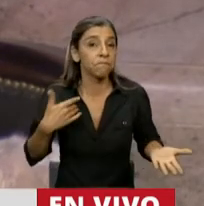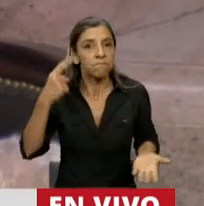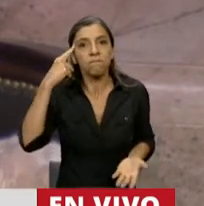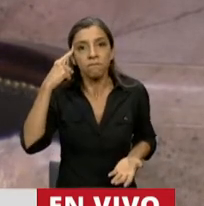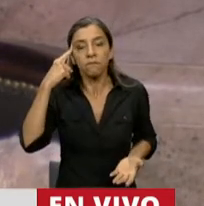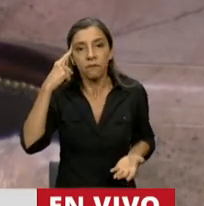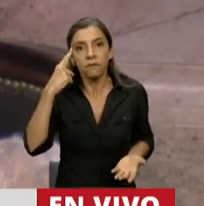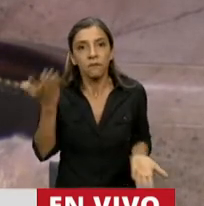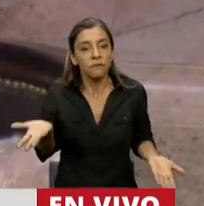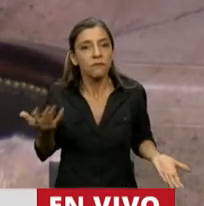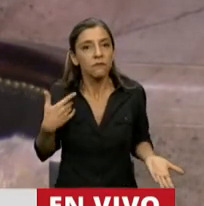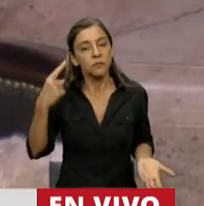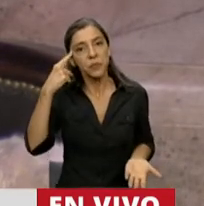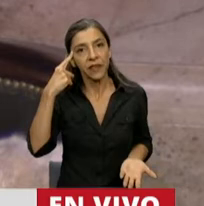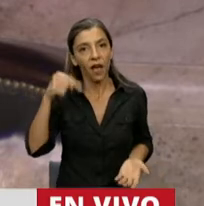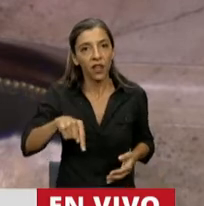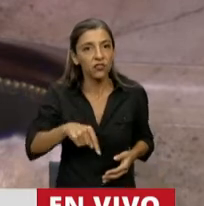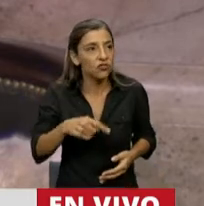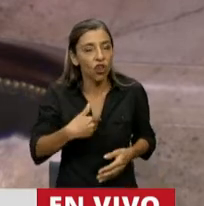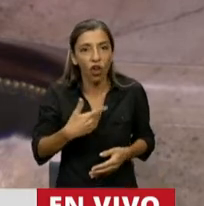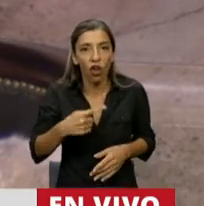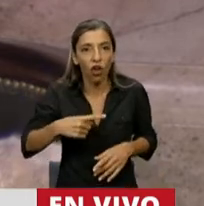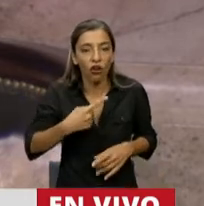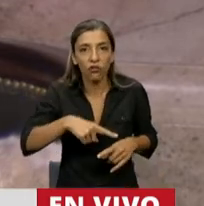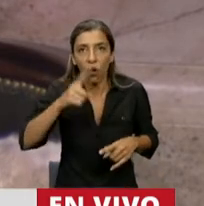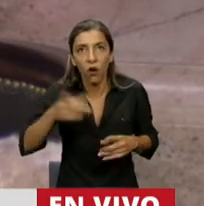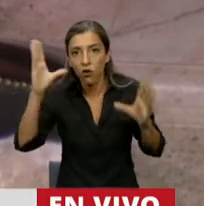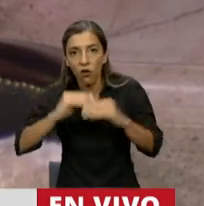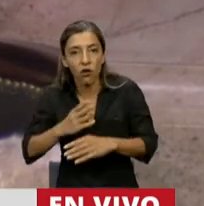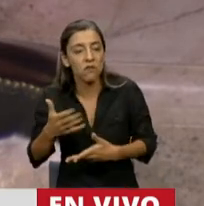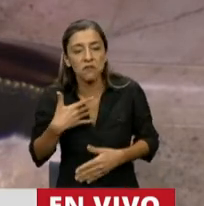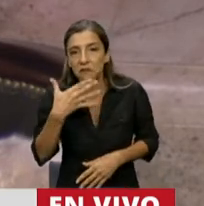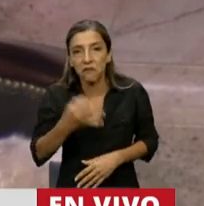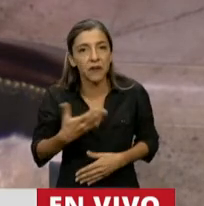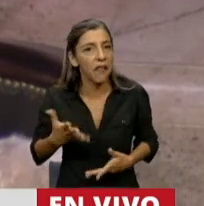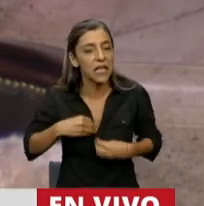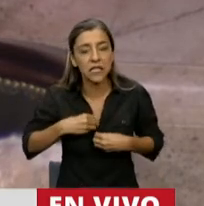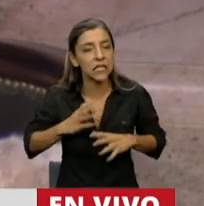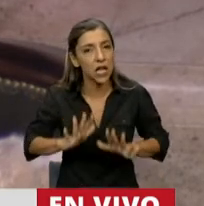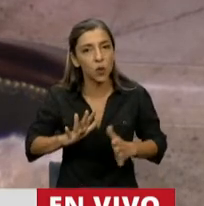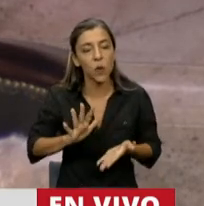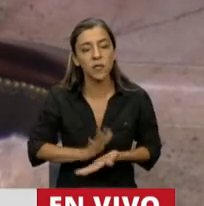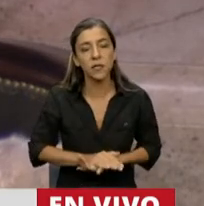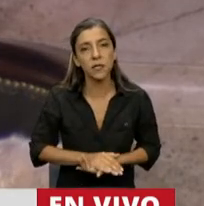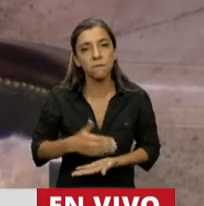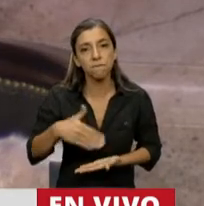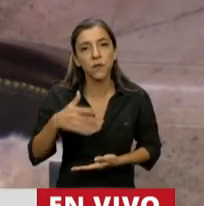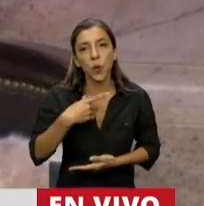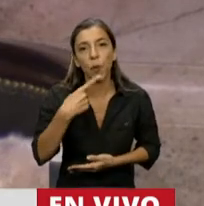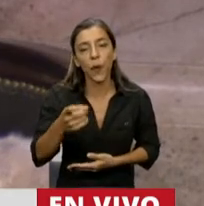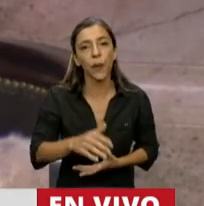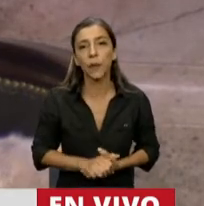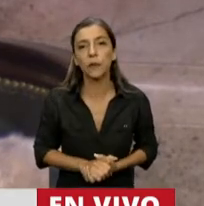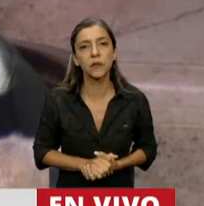pensar en todo lo que vivimos esta noche y me pareció que tenía más sentido decir esto. Por lo menos lo siento, me sale del alma. Lo que les digo es que no